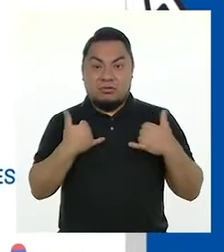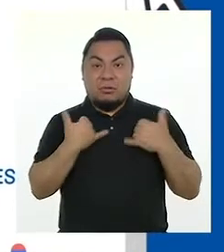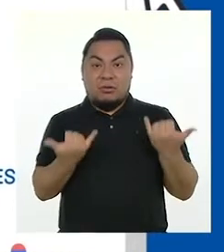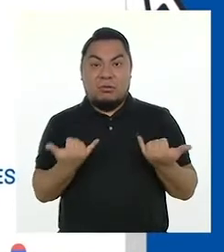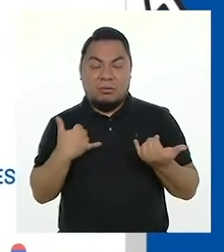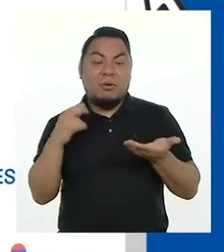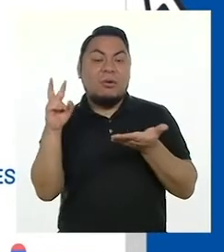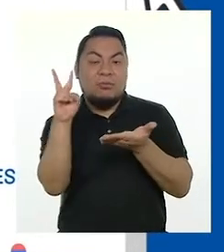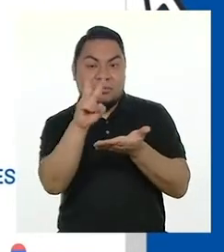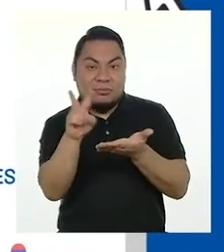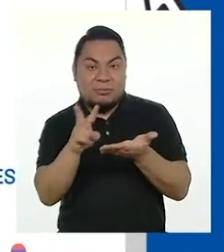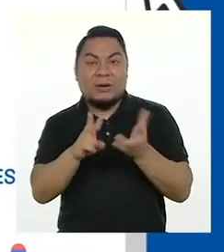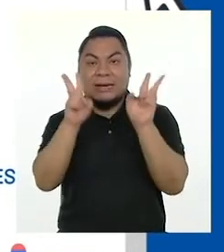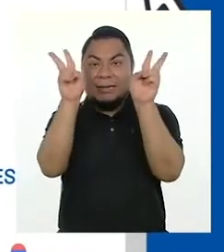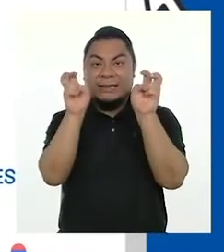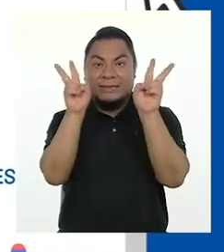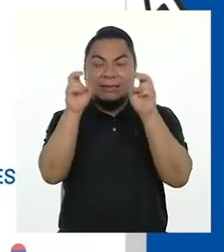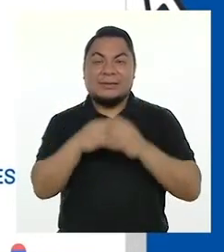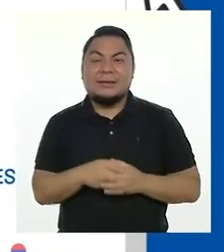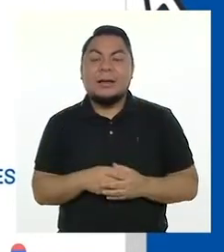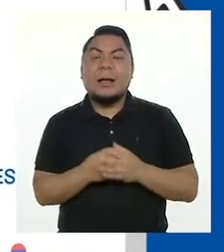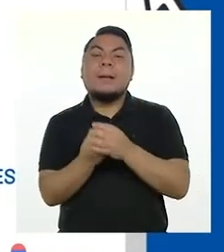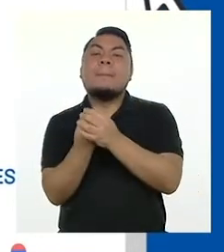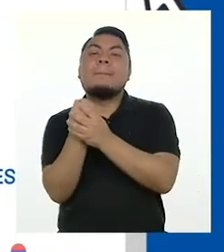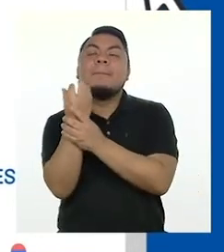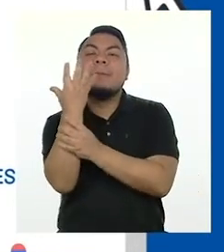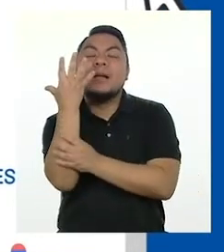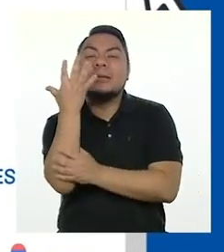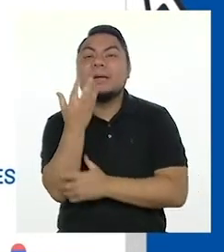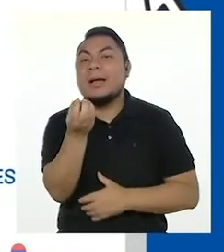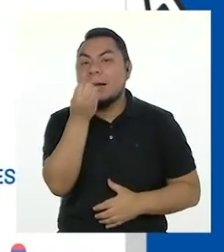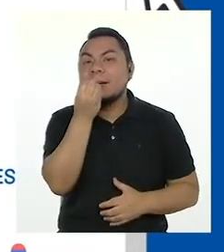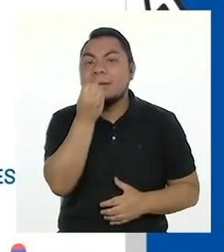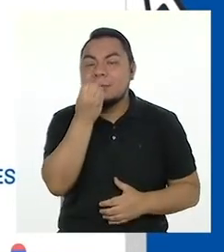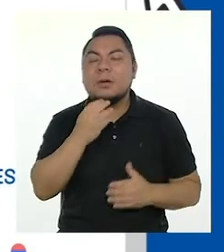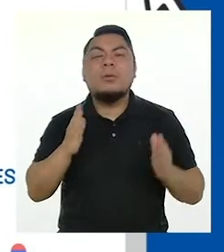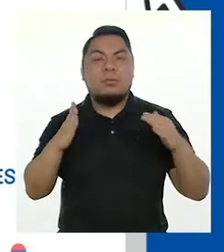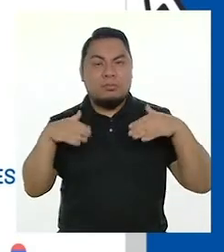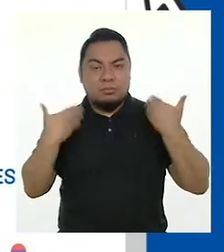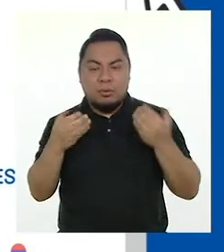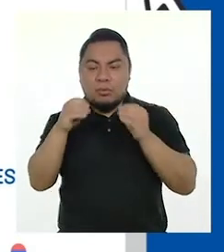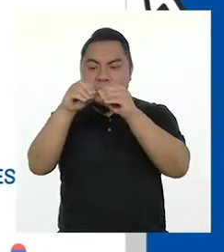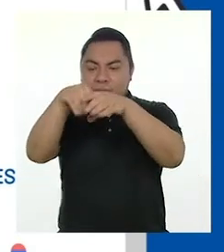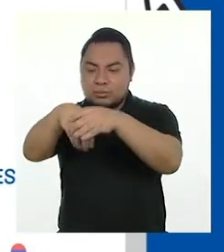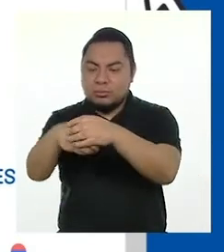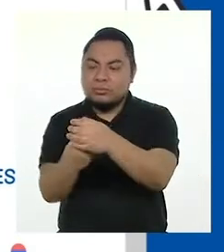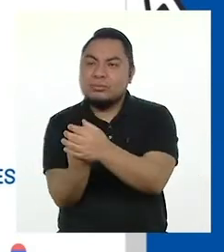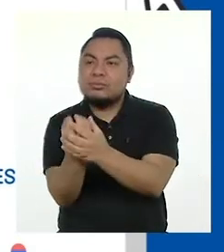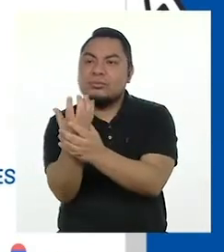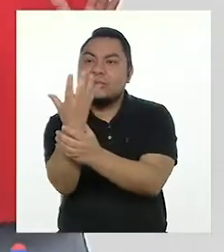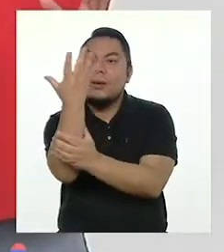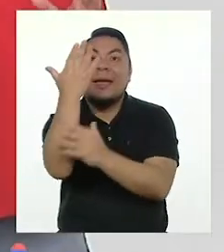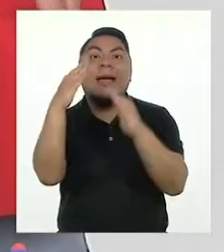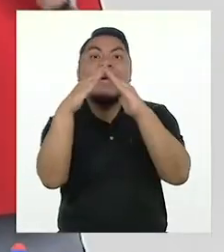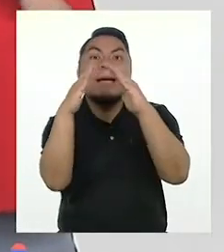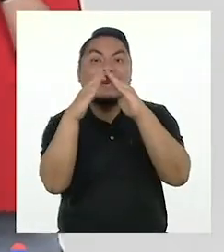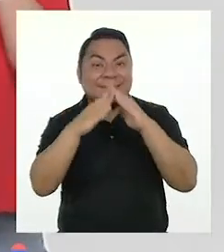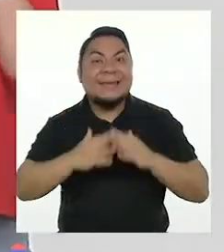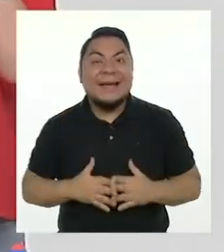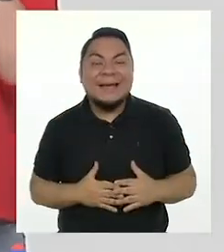leer lo que dice el título. Plantas alimenticias que pueden cultivarse en casa.